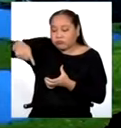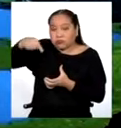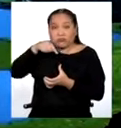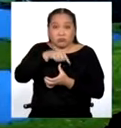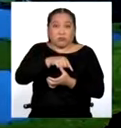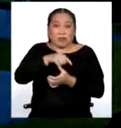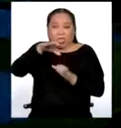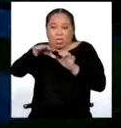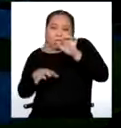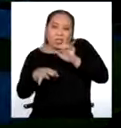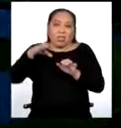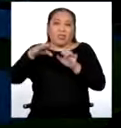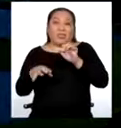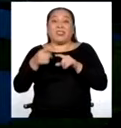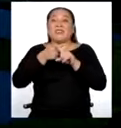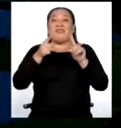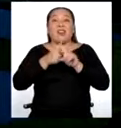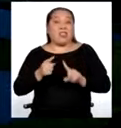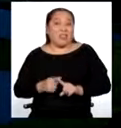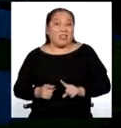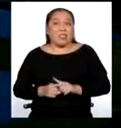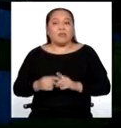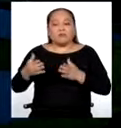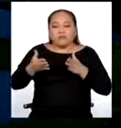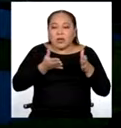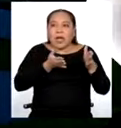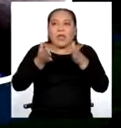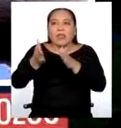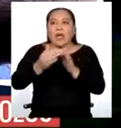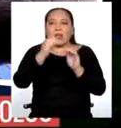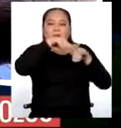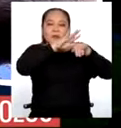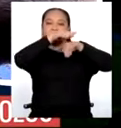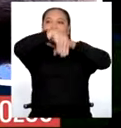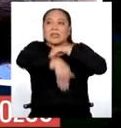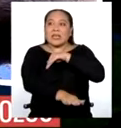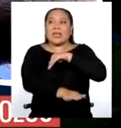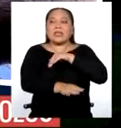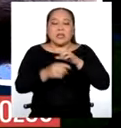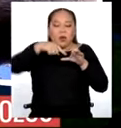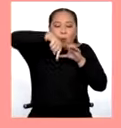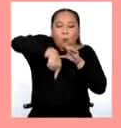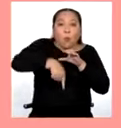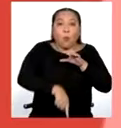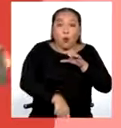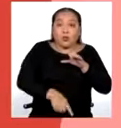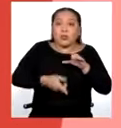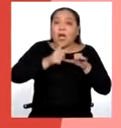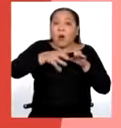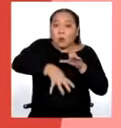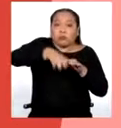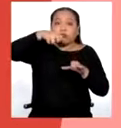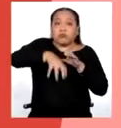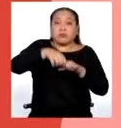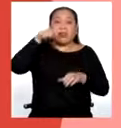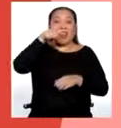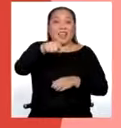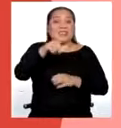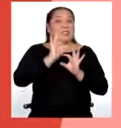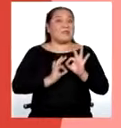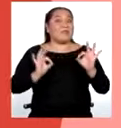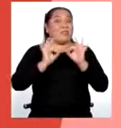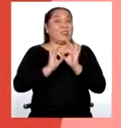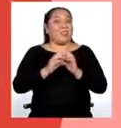de manera desigual, gracias a la existencia de canales, diques y pozos de extracción. Este dato te debe interesar, Hugo.